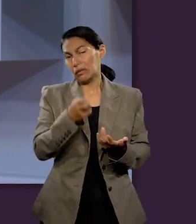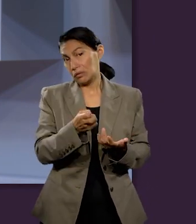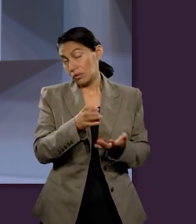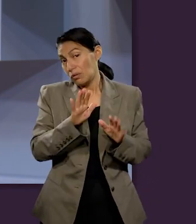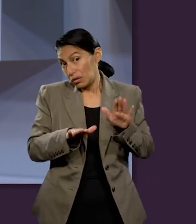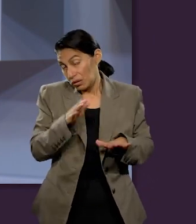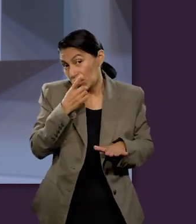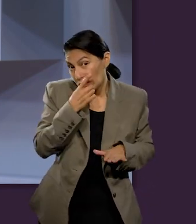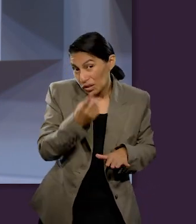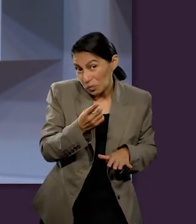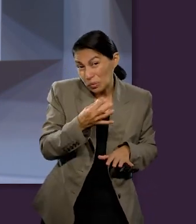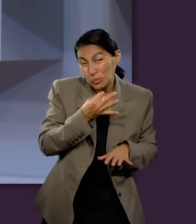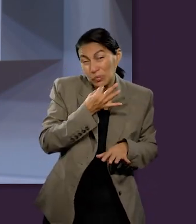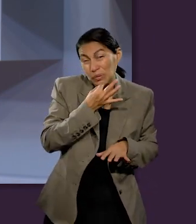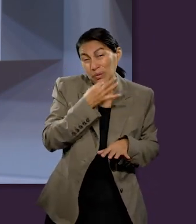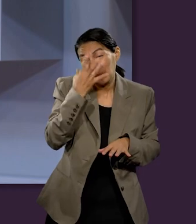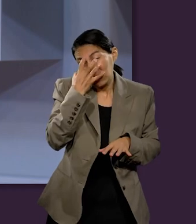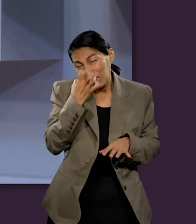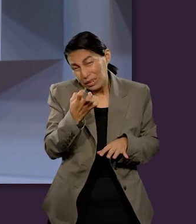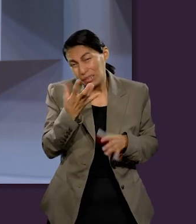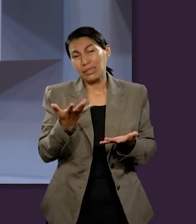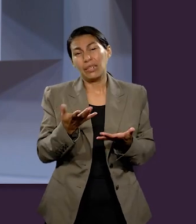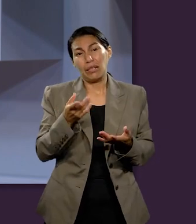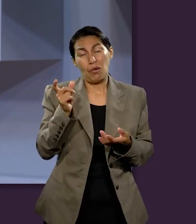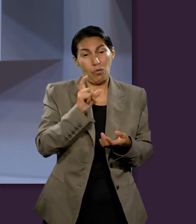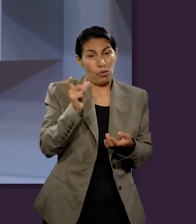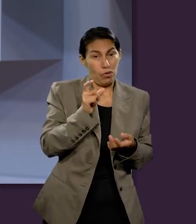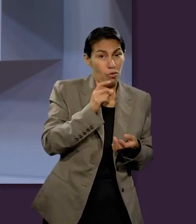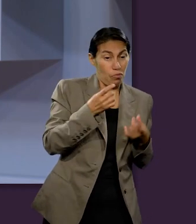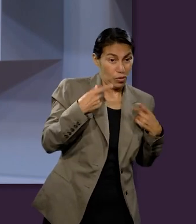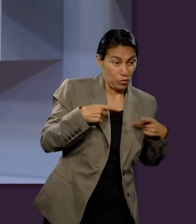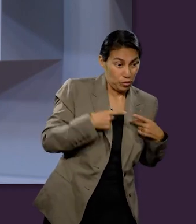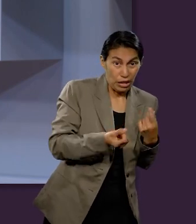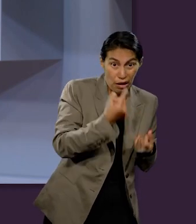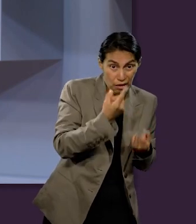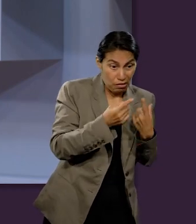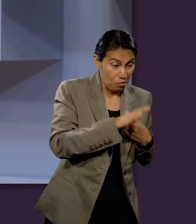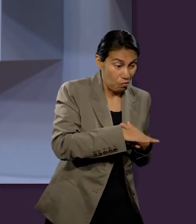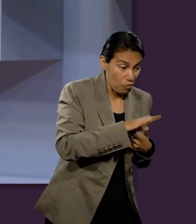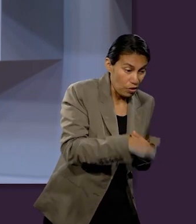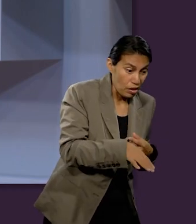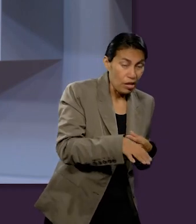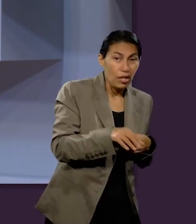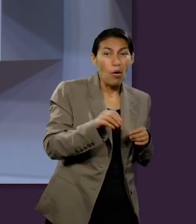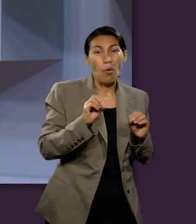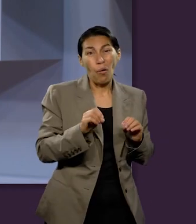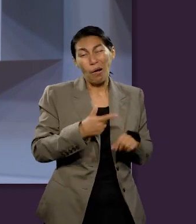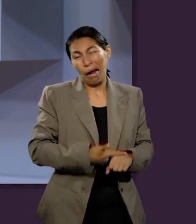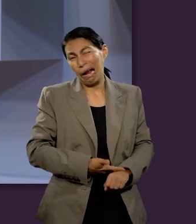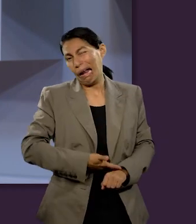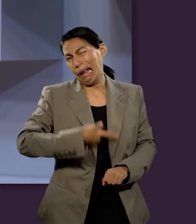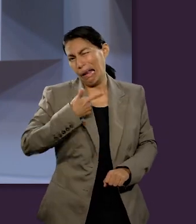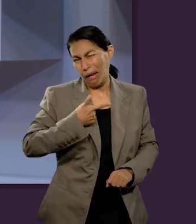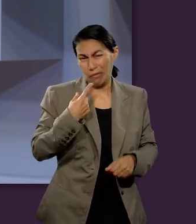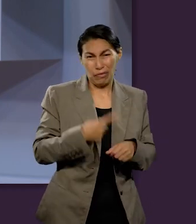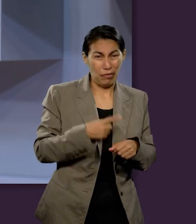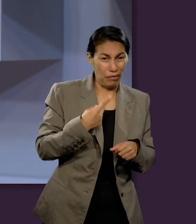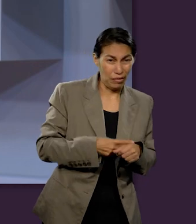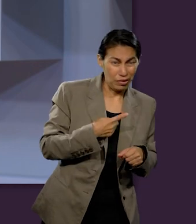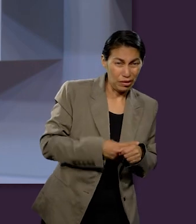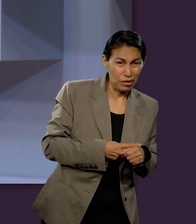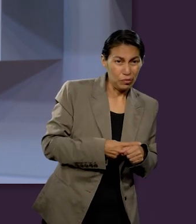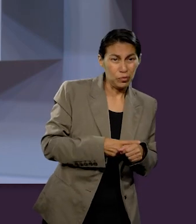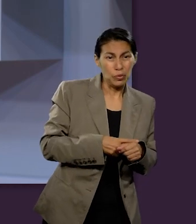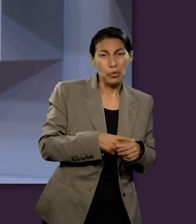siempre estas palabras se suelen decir pues en los momentos más tristes de la vida, en los funerales, en el